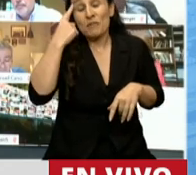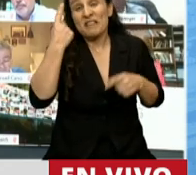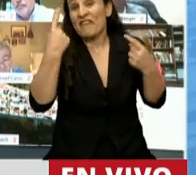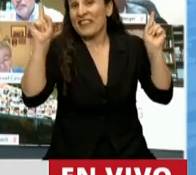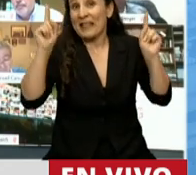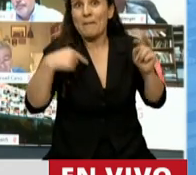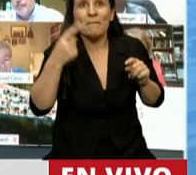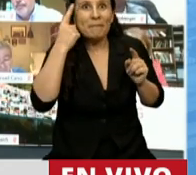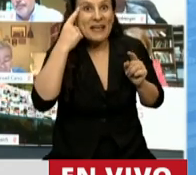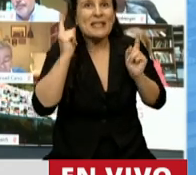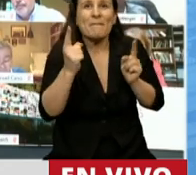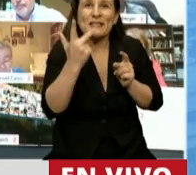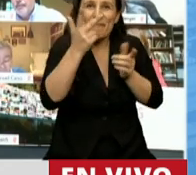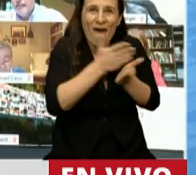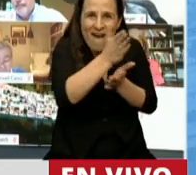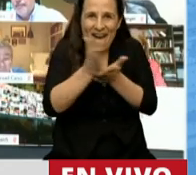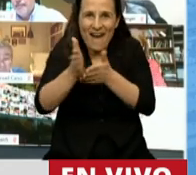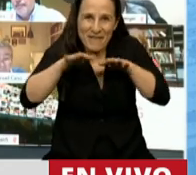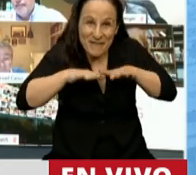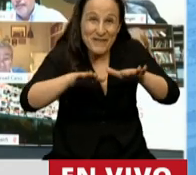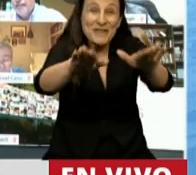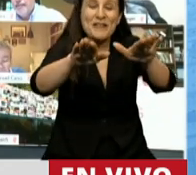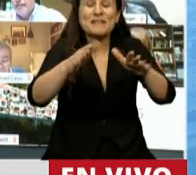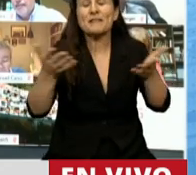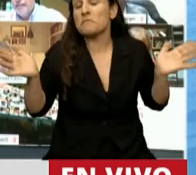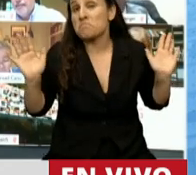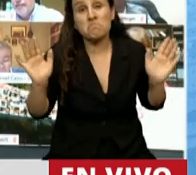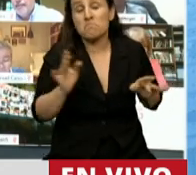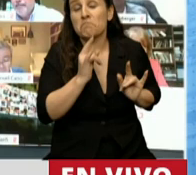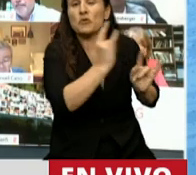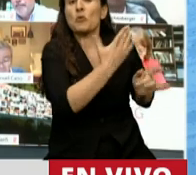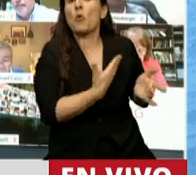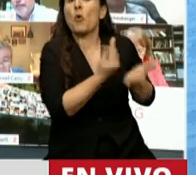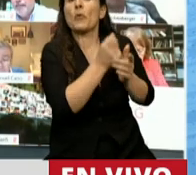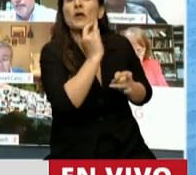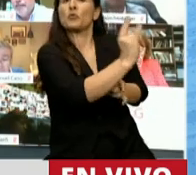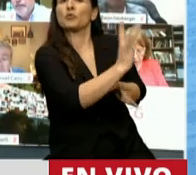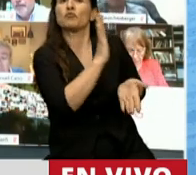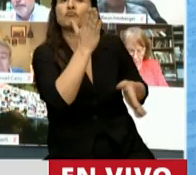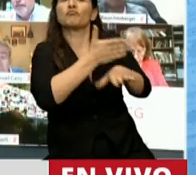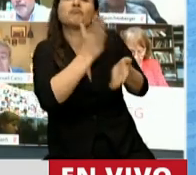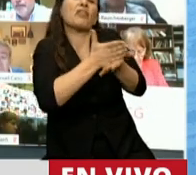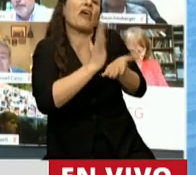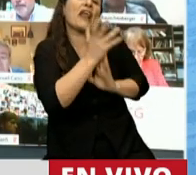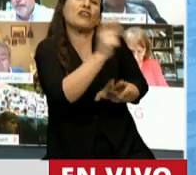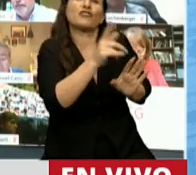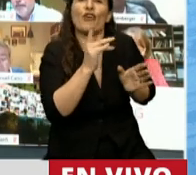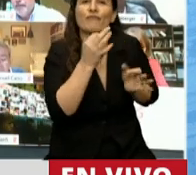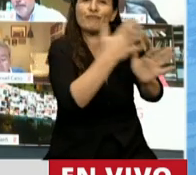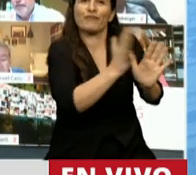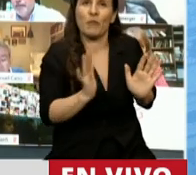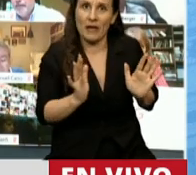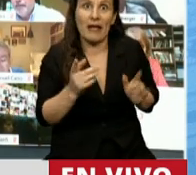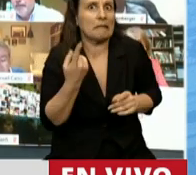que en simultáneo se podía ir trabajando. Bueno, es un derecho que le asiste al gobierno. Estamos esperando. Se necesita un